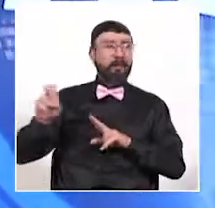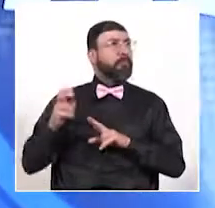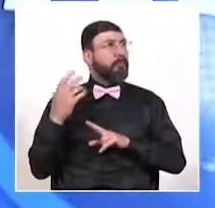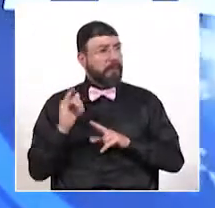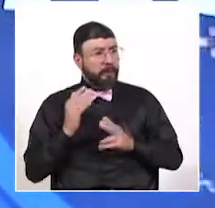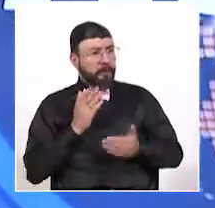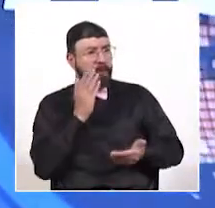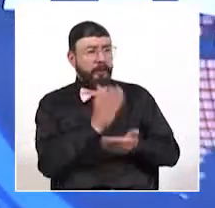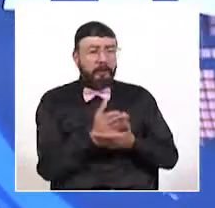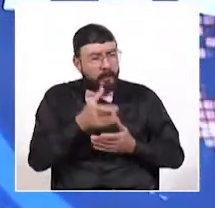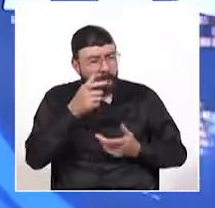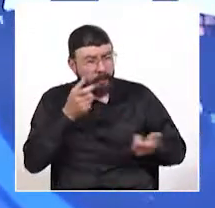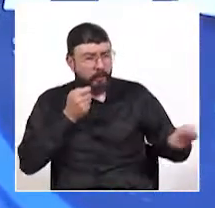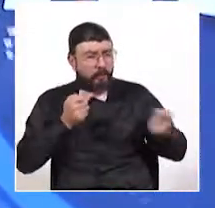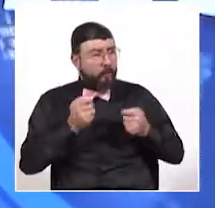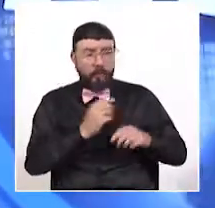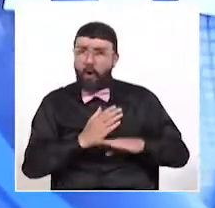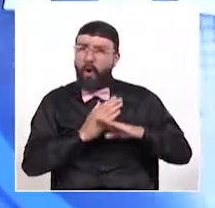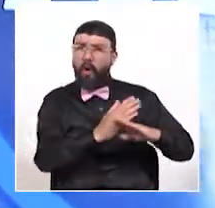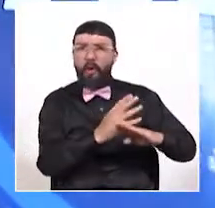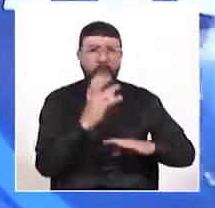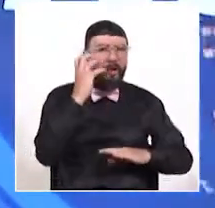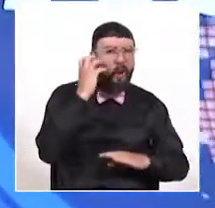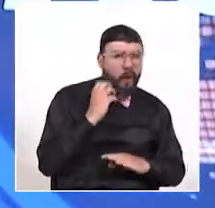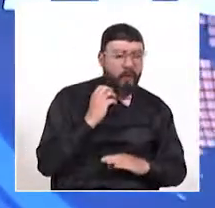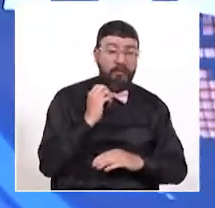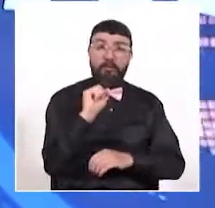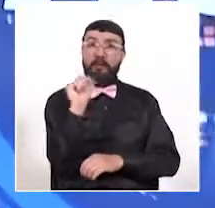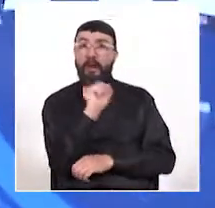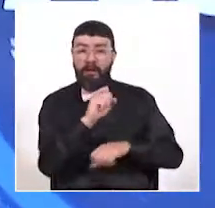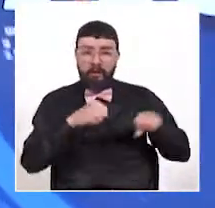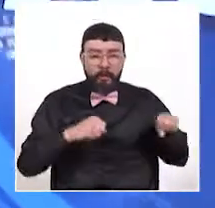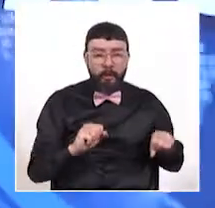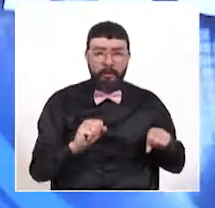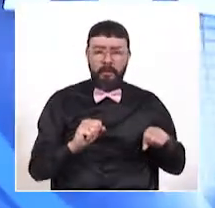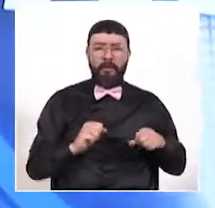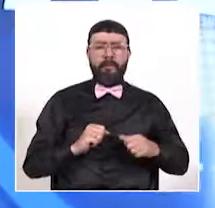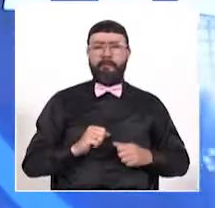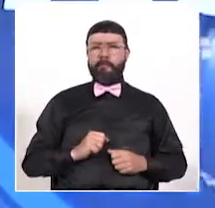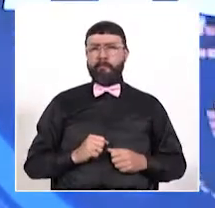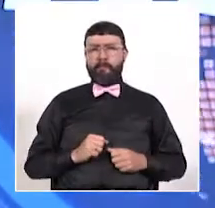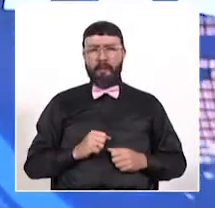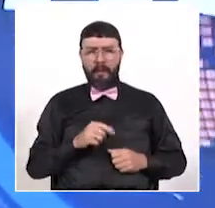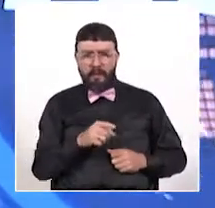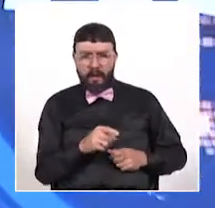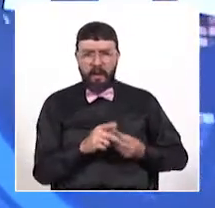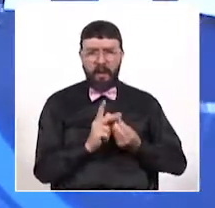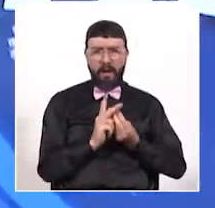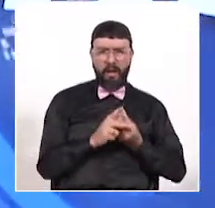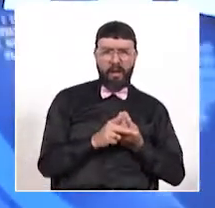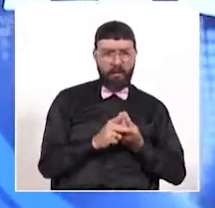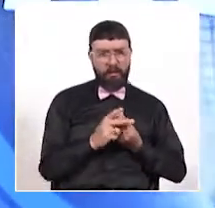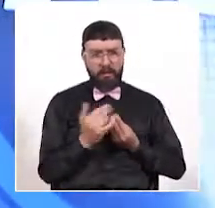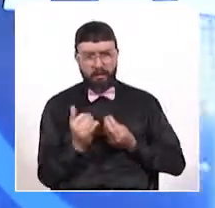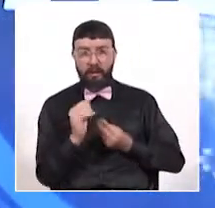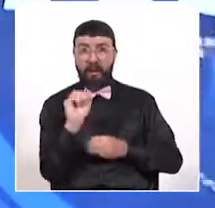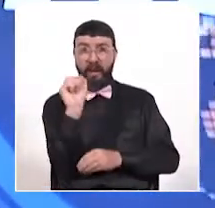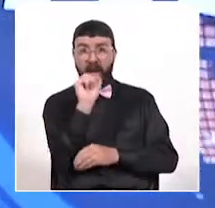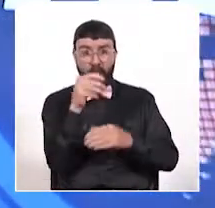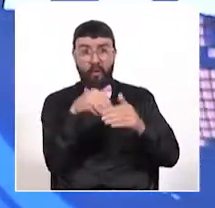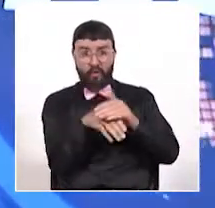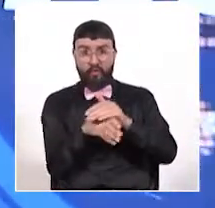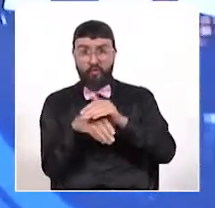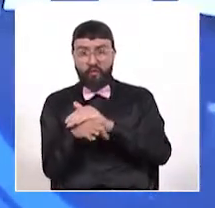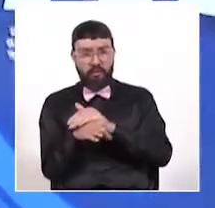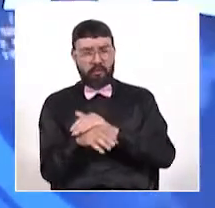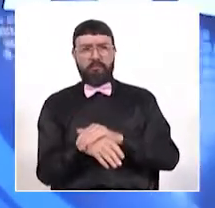llevando a cabo una ofensiva contra el hurto a automotores. Las autoridades han identificado que los talleres y los parqueaderos son algunos de los